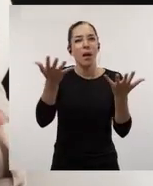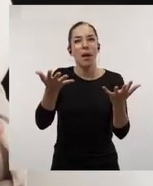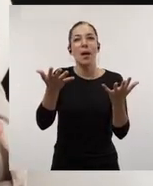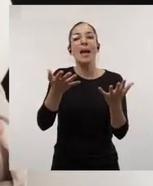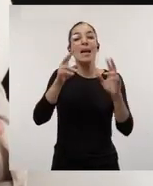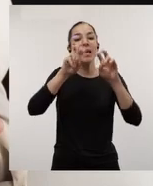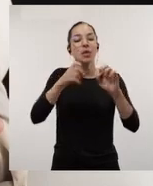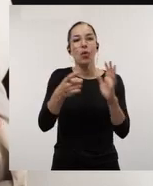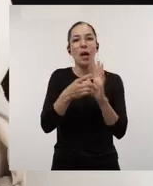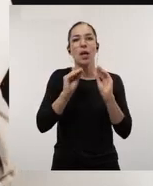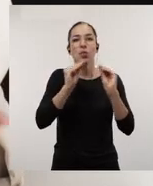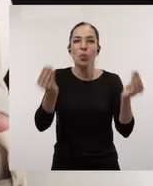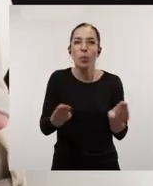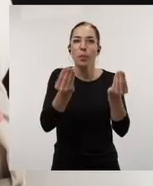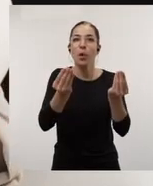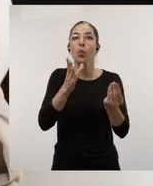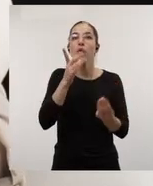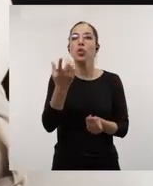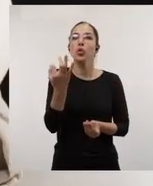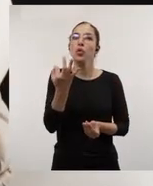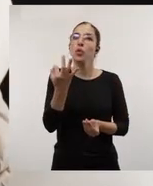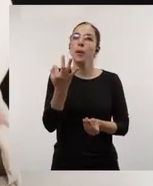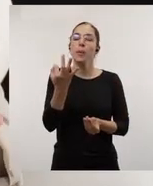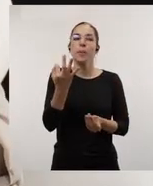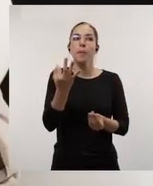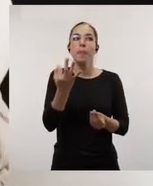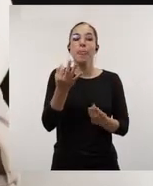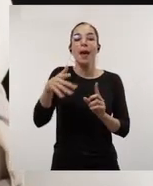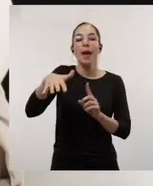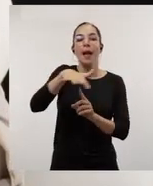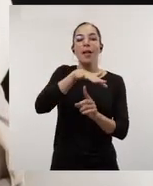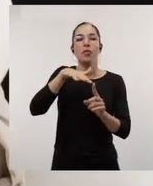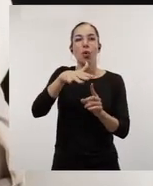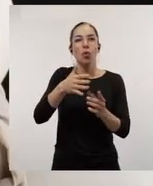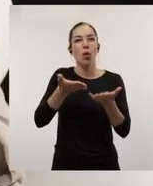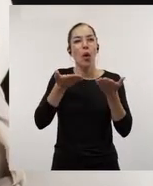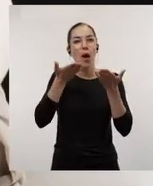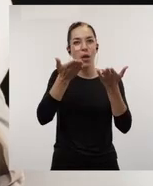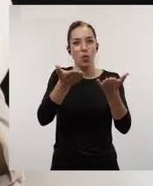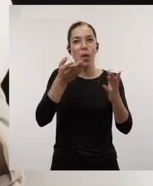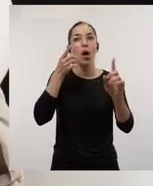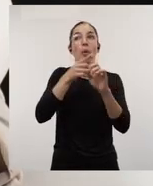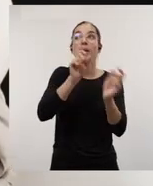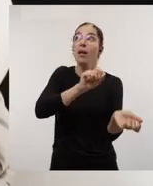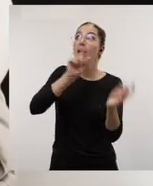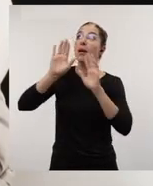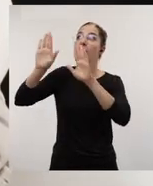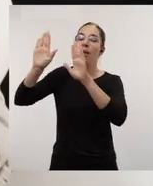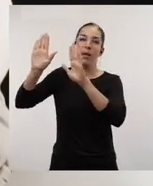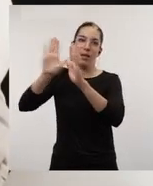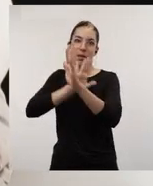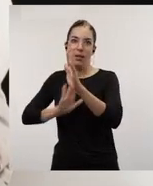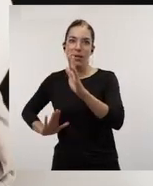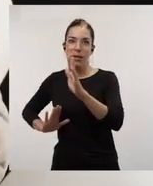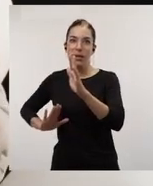potenciar la calidad de su investigación. Y para eso tenemos que favorecerles y facilitarles un entorno que les permita realizar estancias de